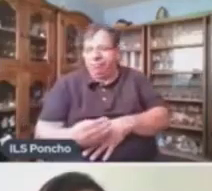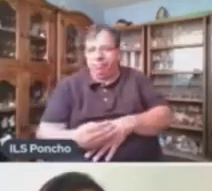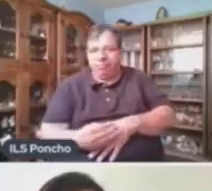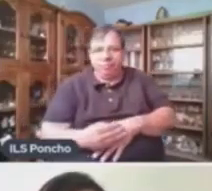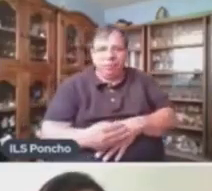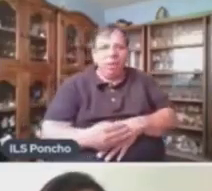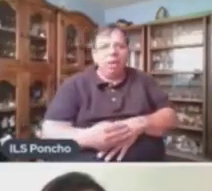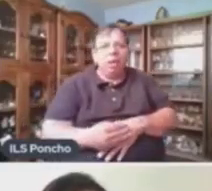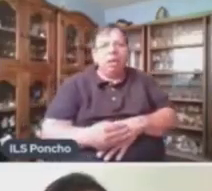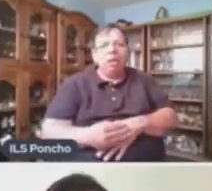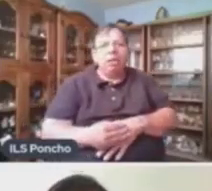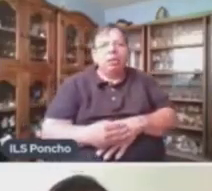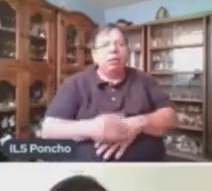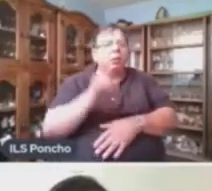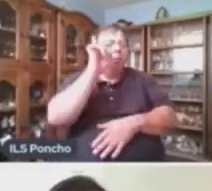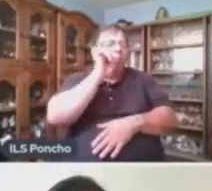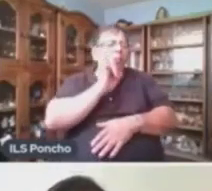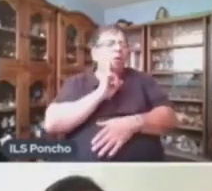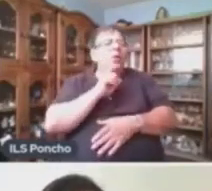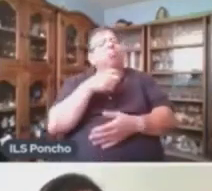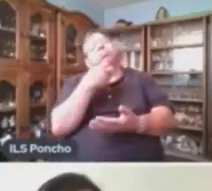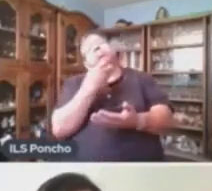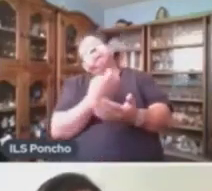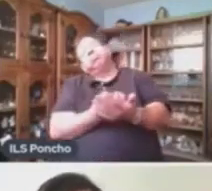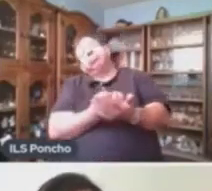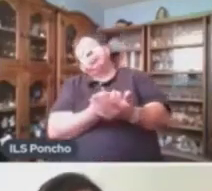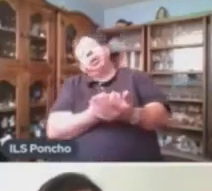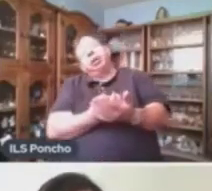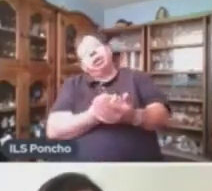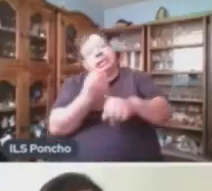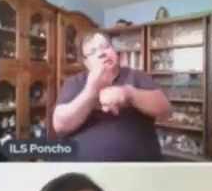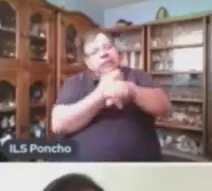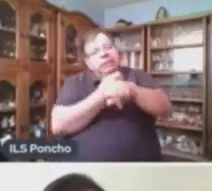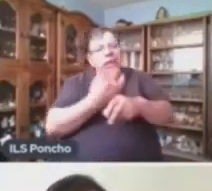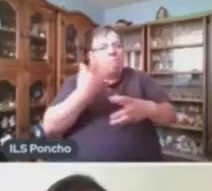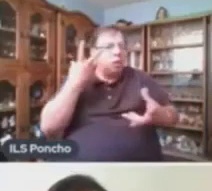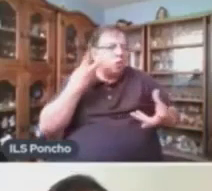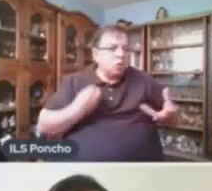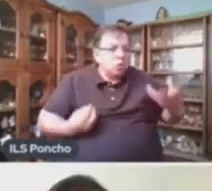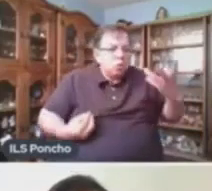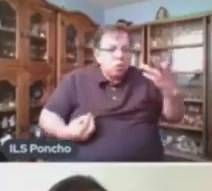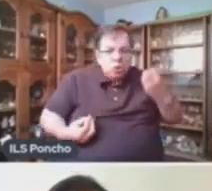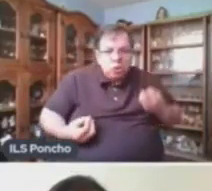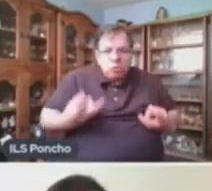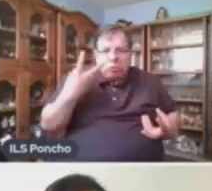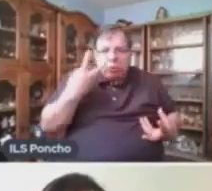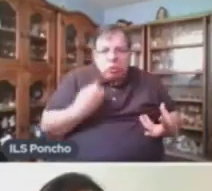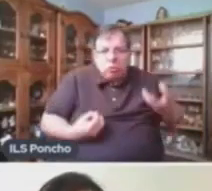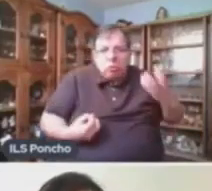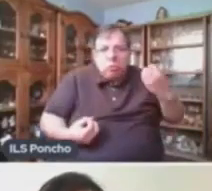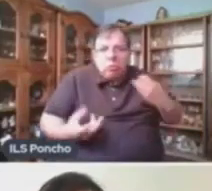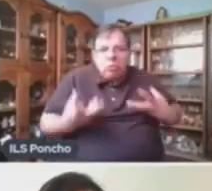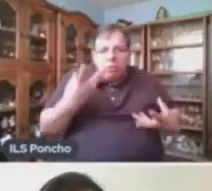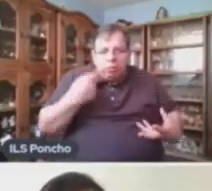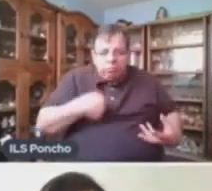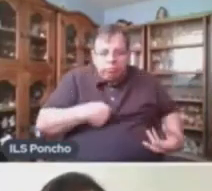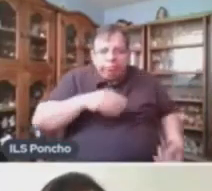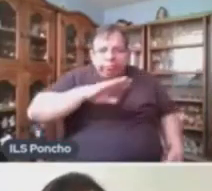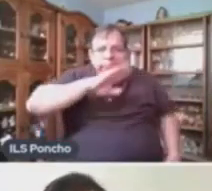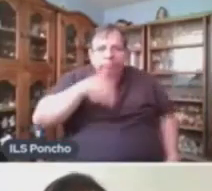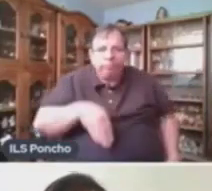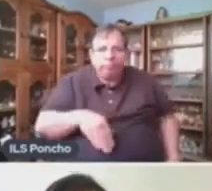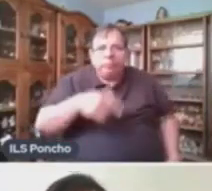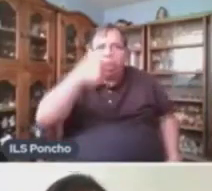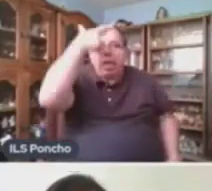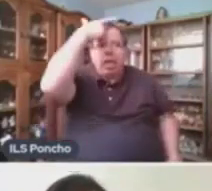Succionó La Sangre De Alicia Hasta El Punto De Matarla Noche A